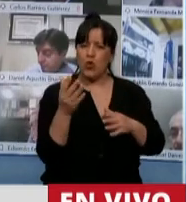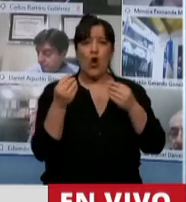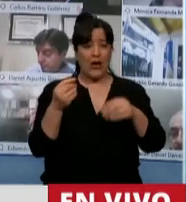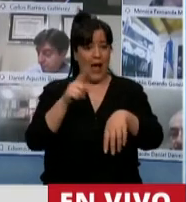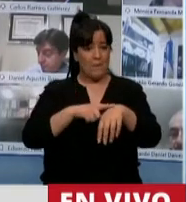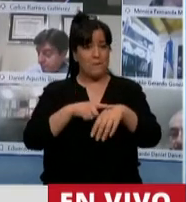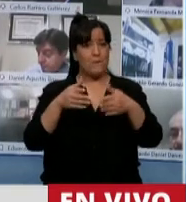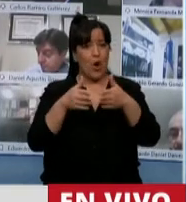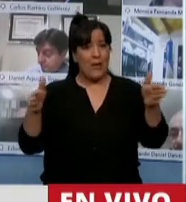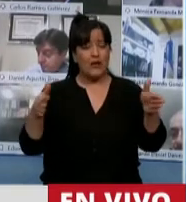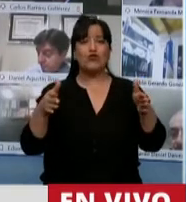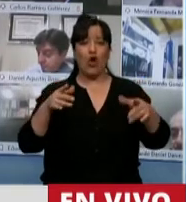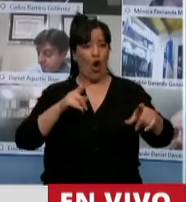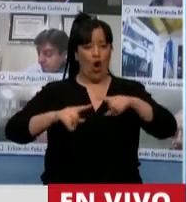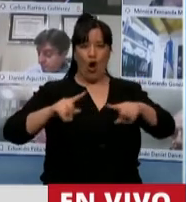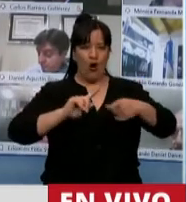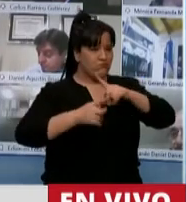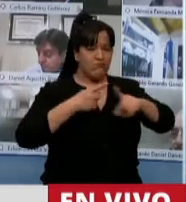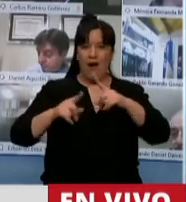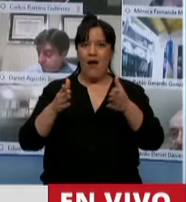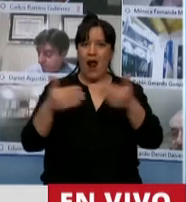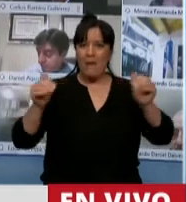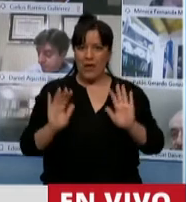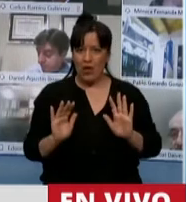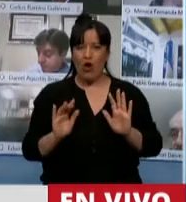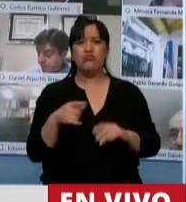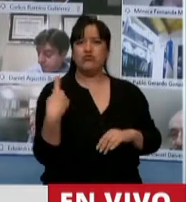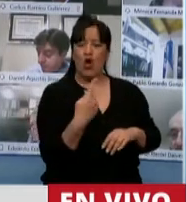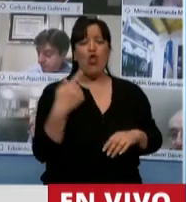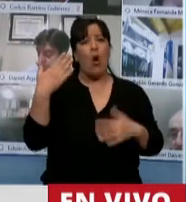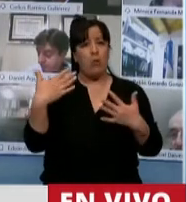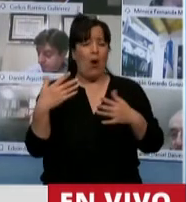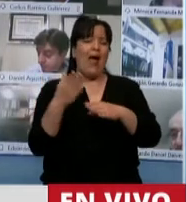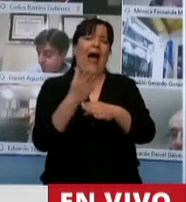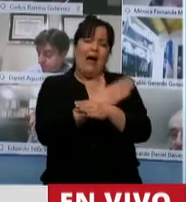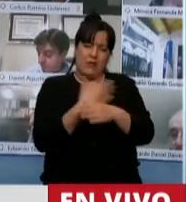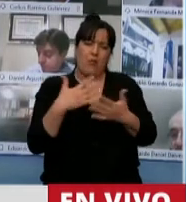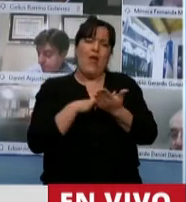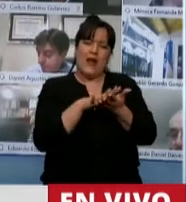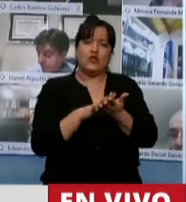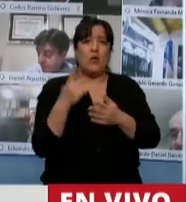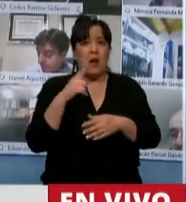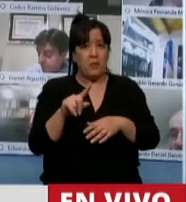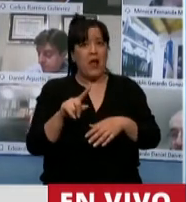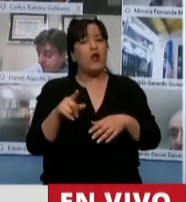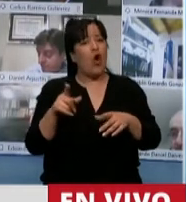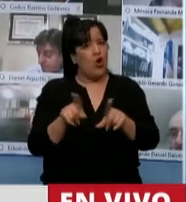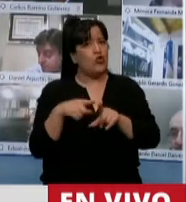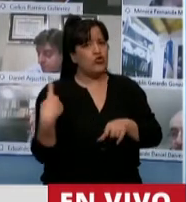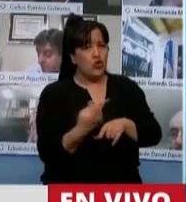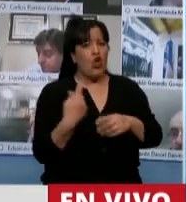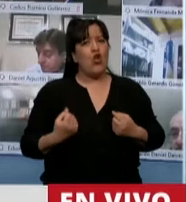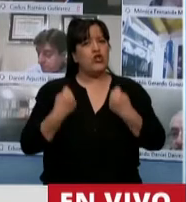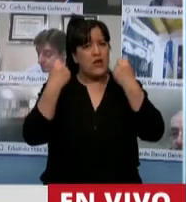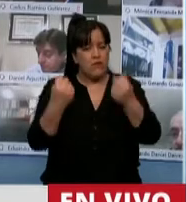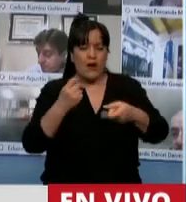tiempo de coordinación rápida más allá de que podríamos haberlo resuelto antes pero ha sido de un gran esfuerzo